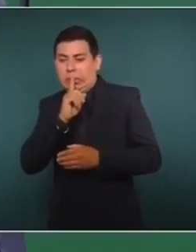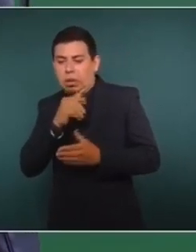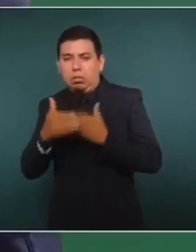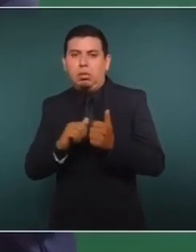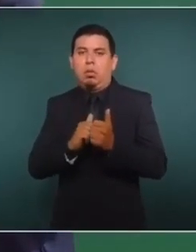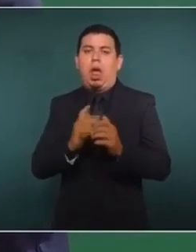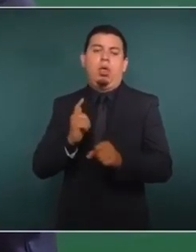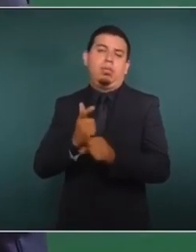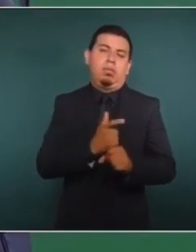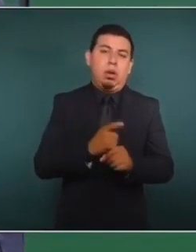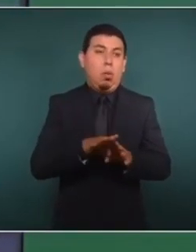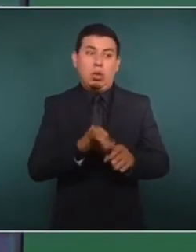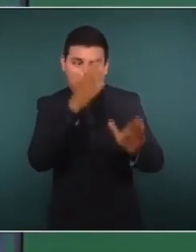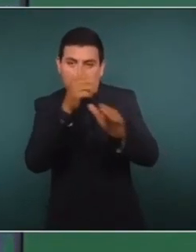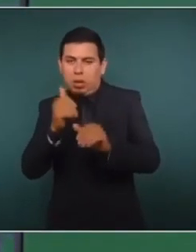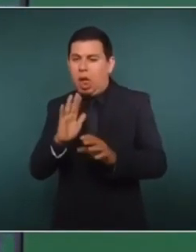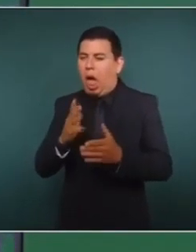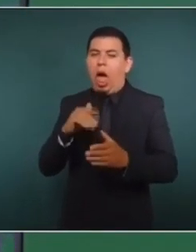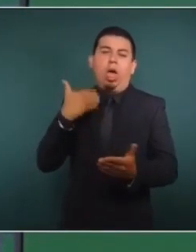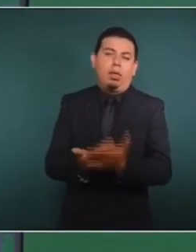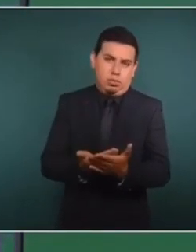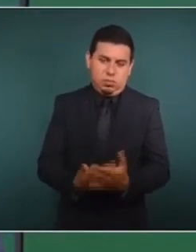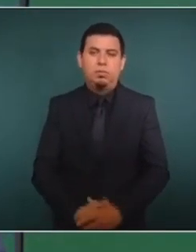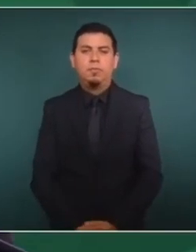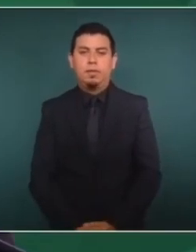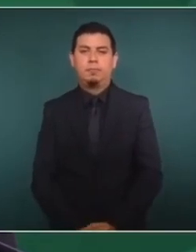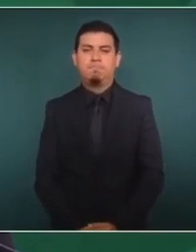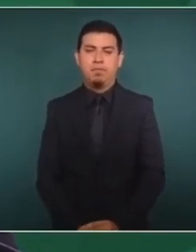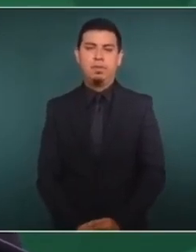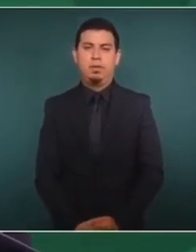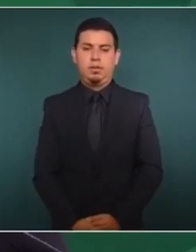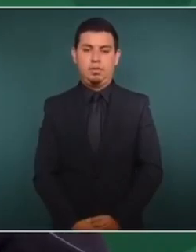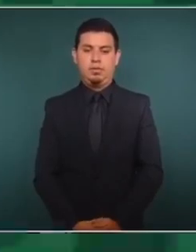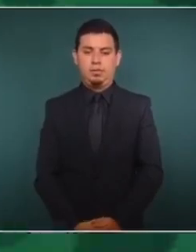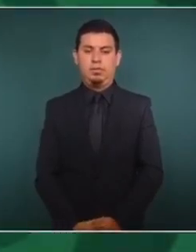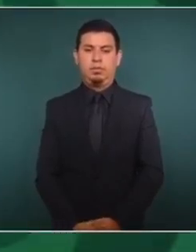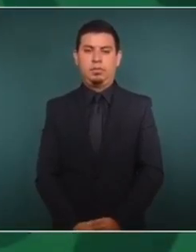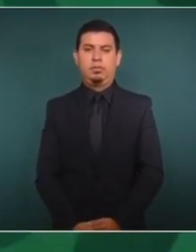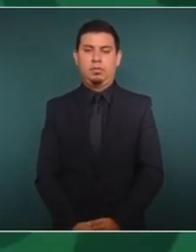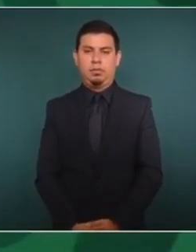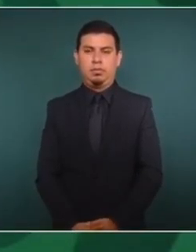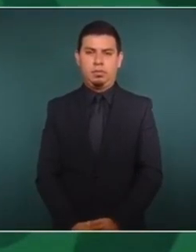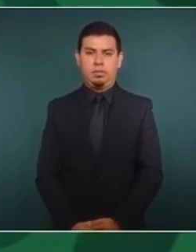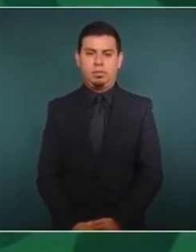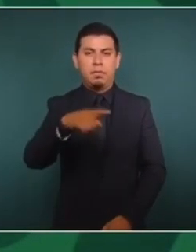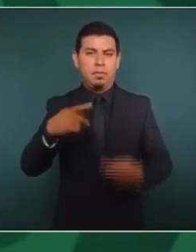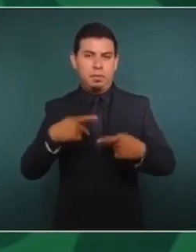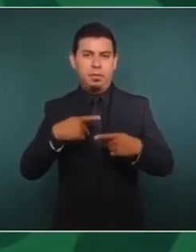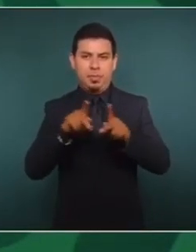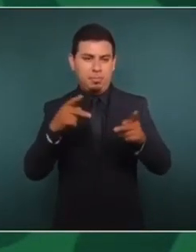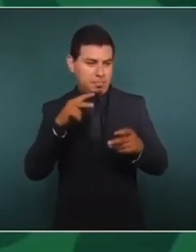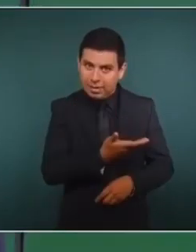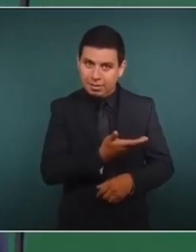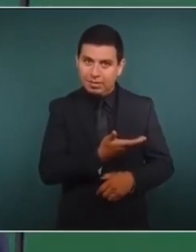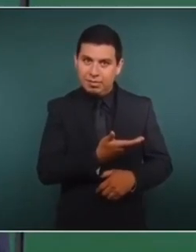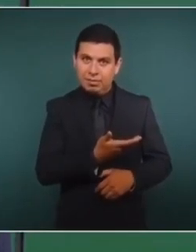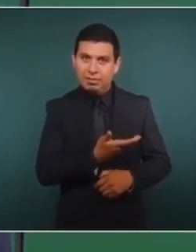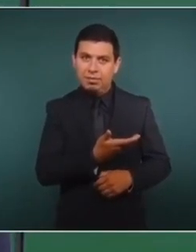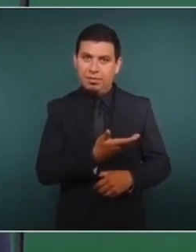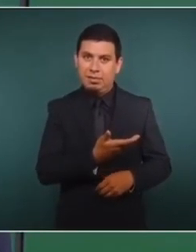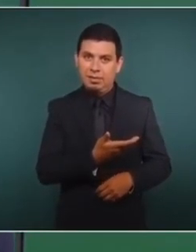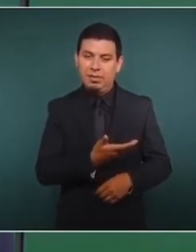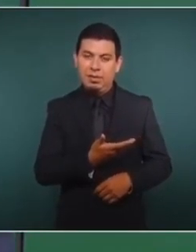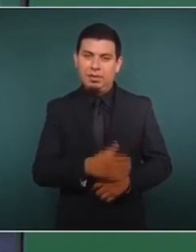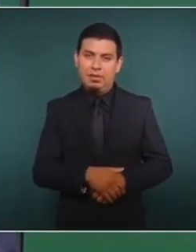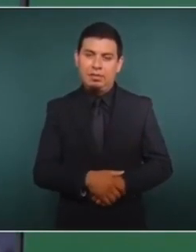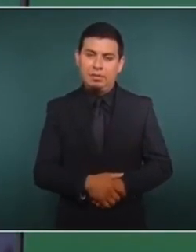Una serie de Netflix sería un cuento de alas, presa, en comparación de esto. Cuando